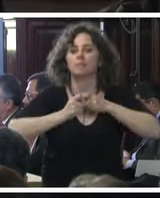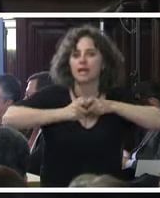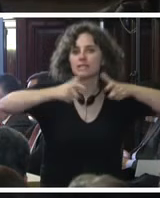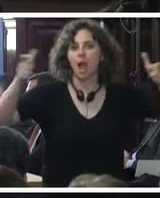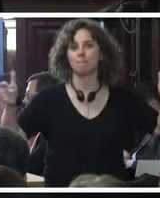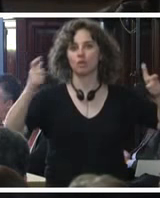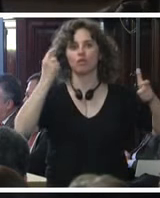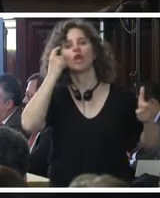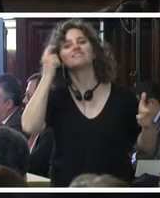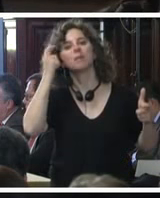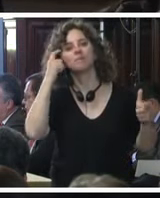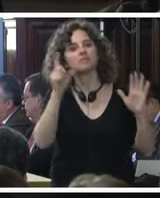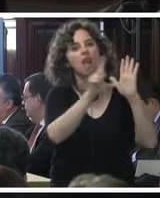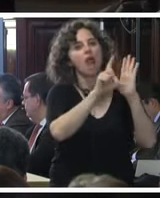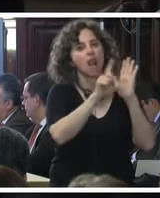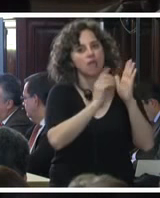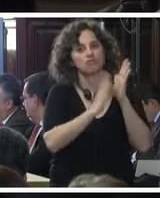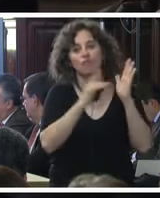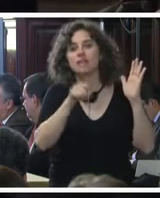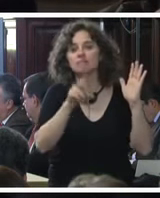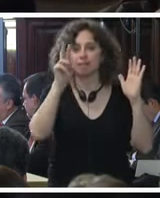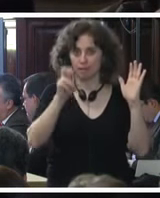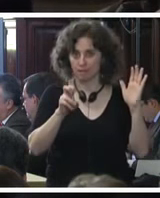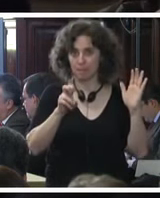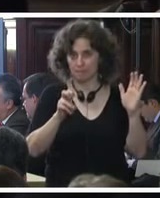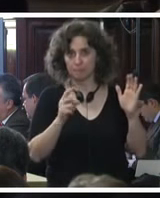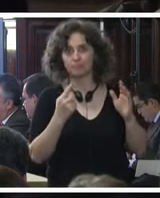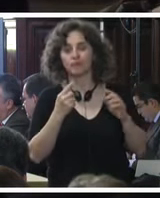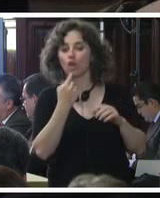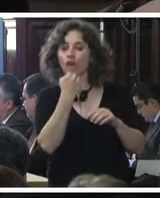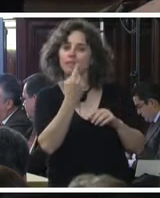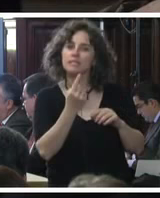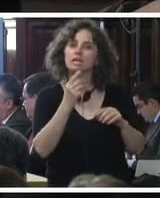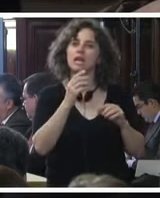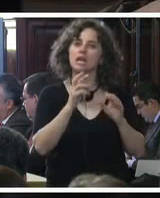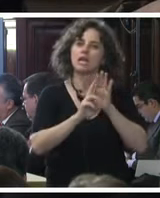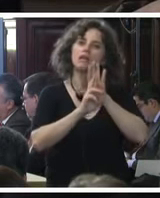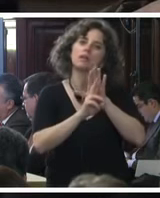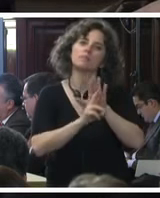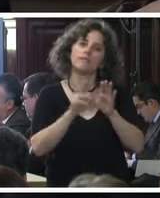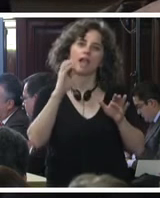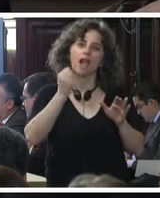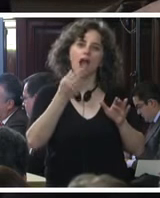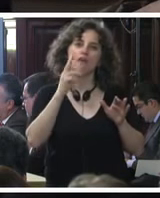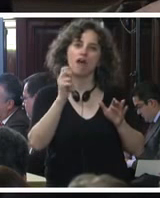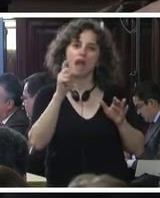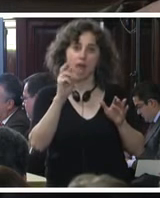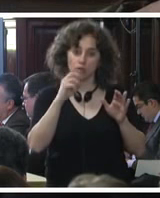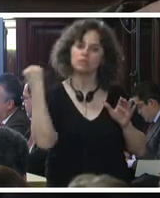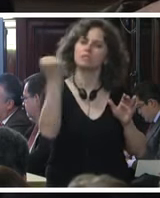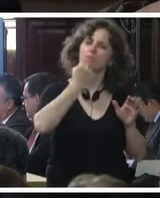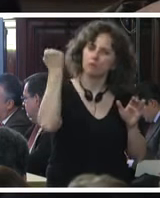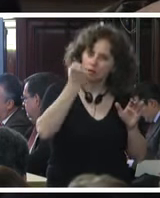que prevean las leyes al respecto lo que menciona el señor comisionado Cavallaro no deja de ser muy importante el tema